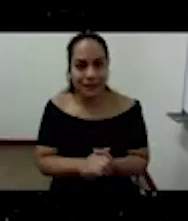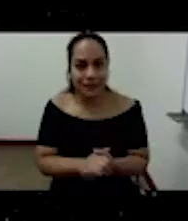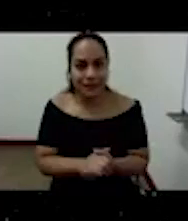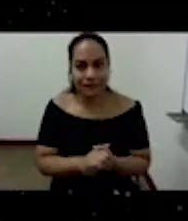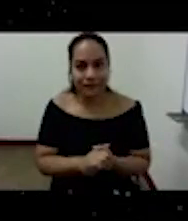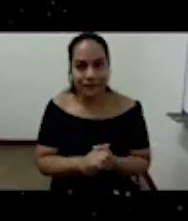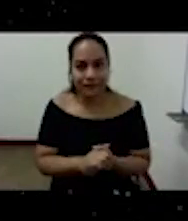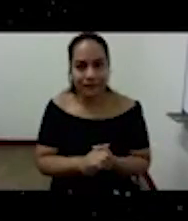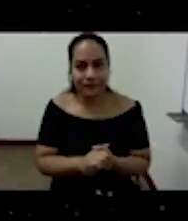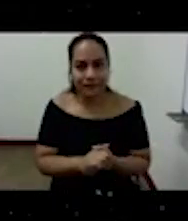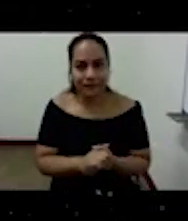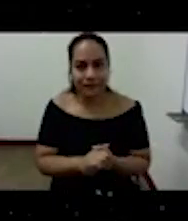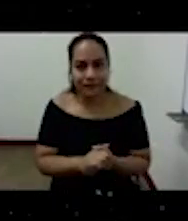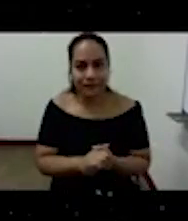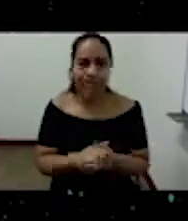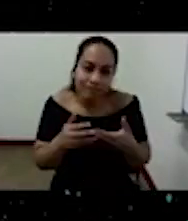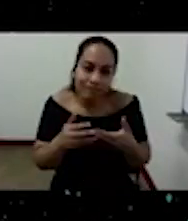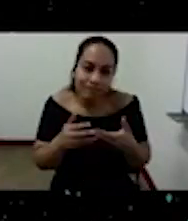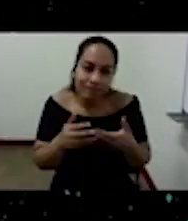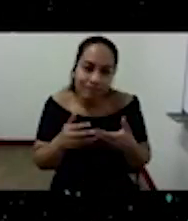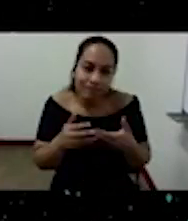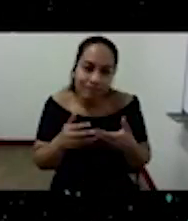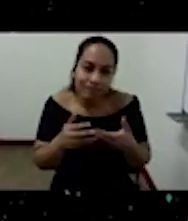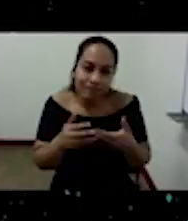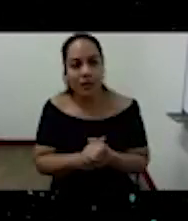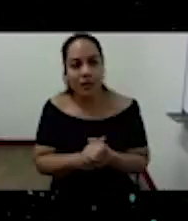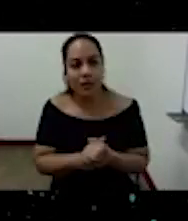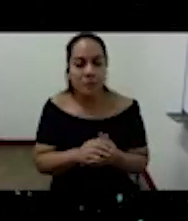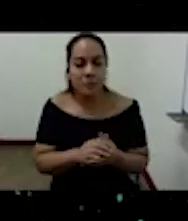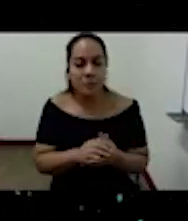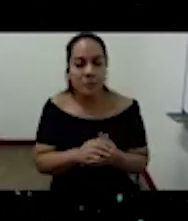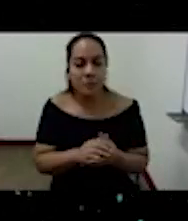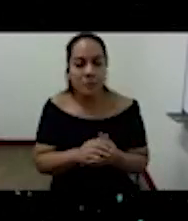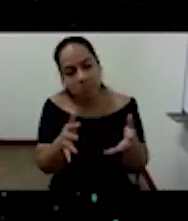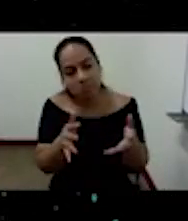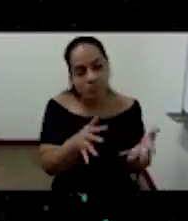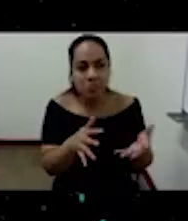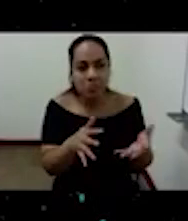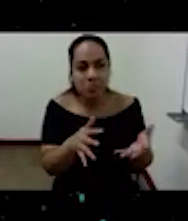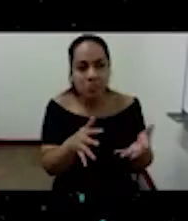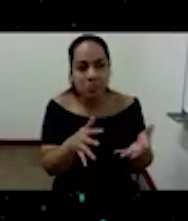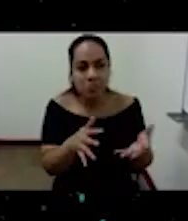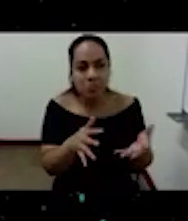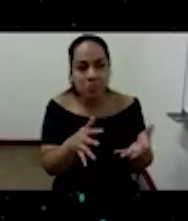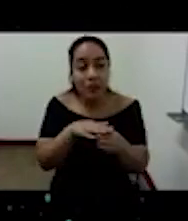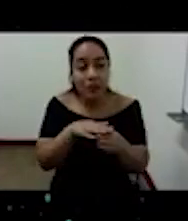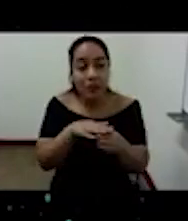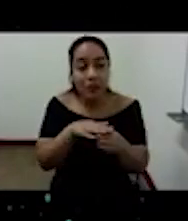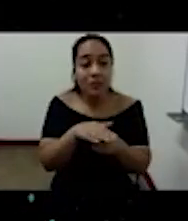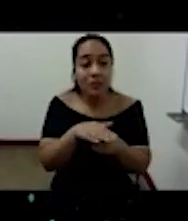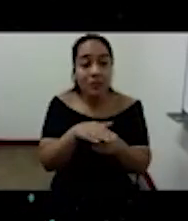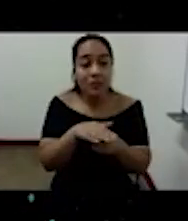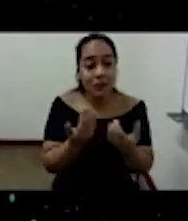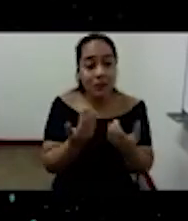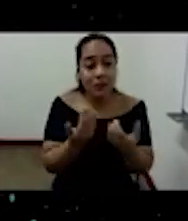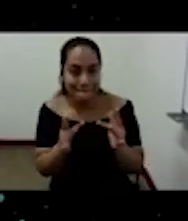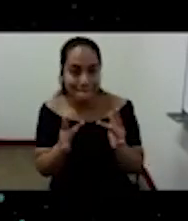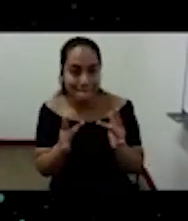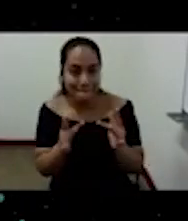esa es un poco la situación en la cual nos encontramos ¿por qué? ¿por qué